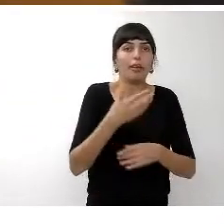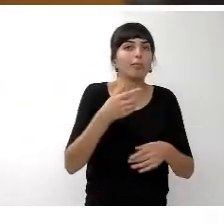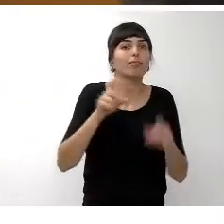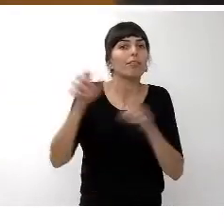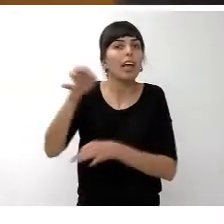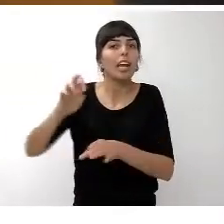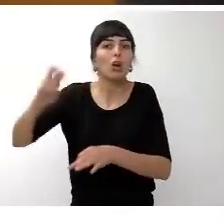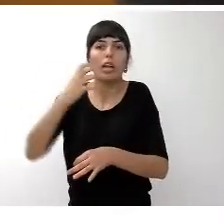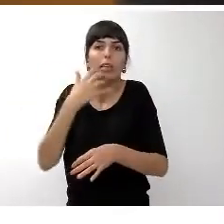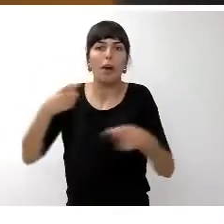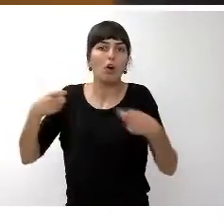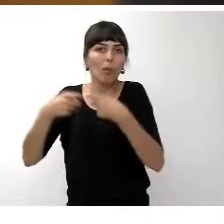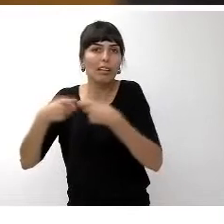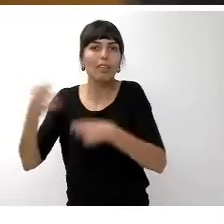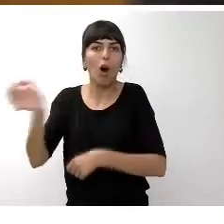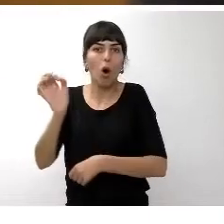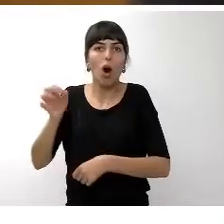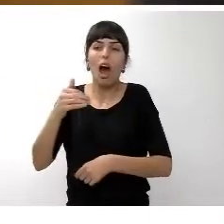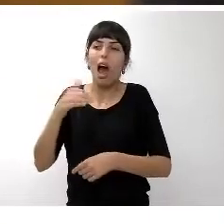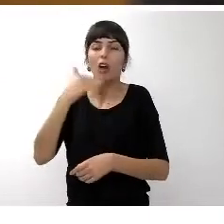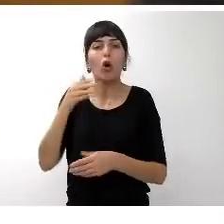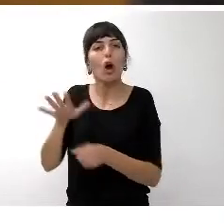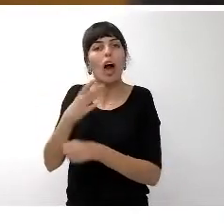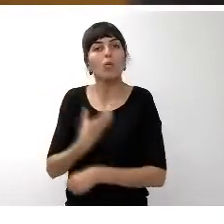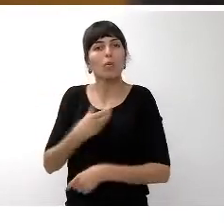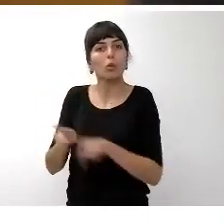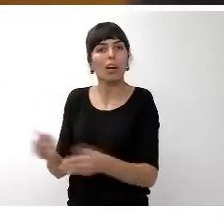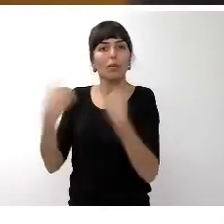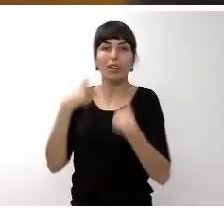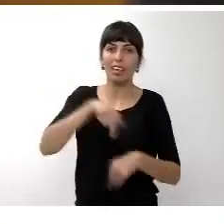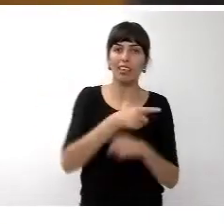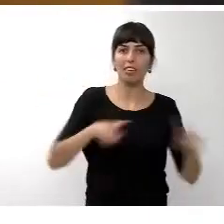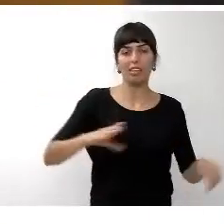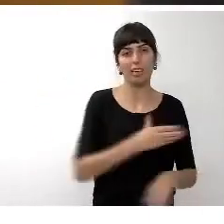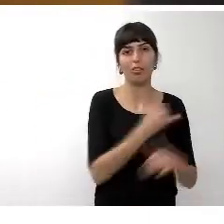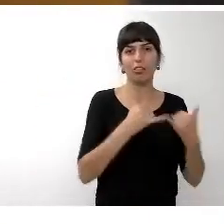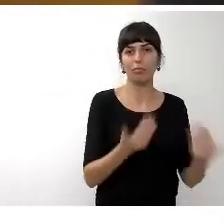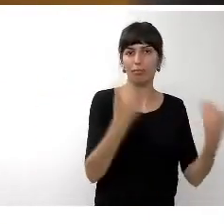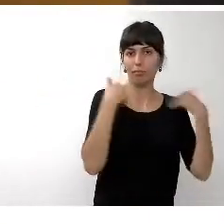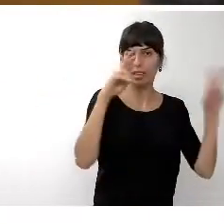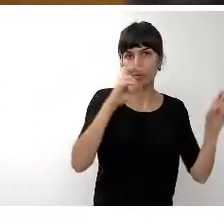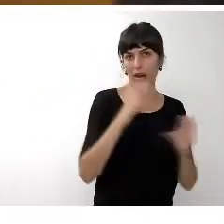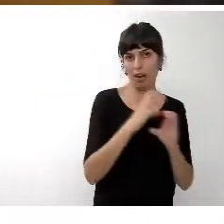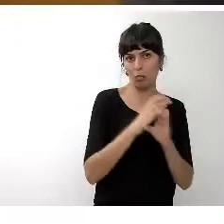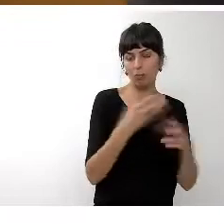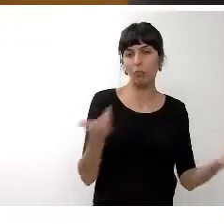o parte de esta gestión se realiza a nivel municipal bien el resto del incremento de este capítulo 4 que